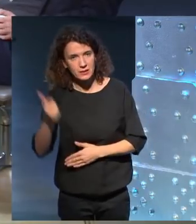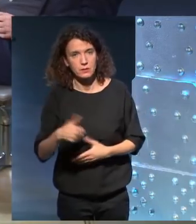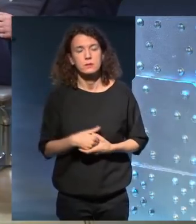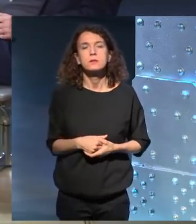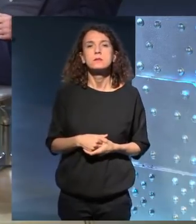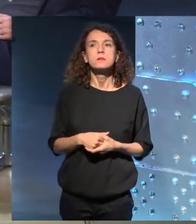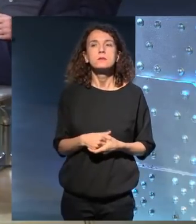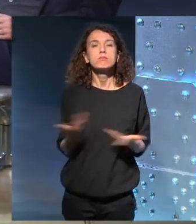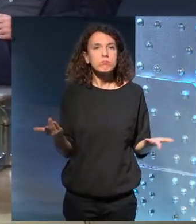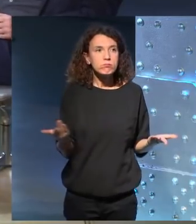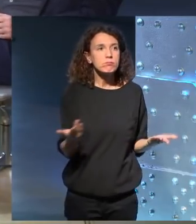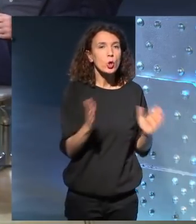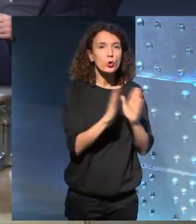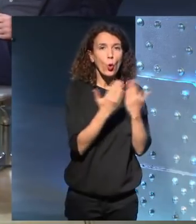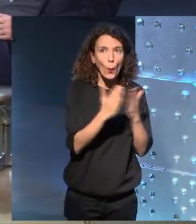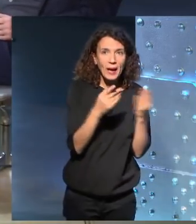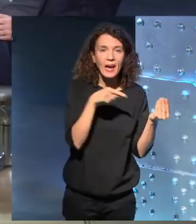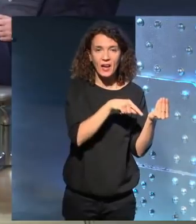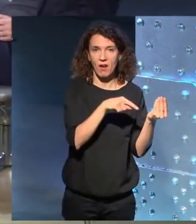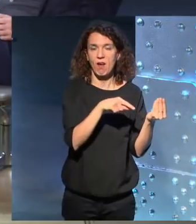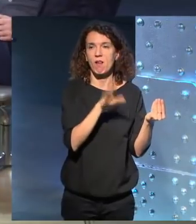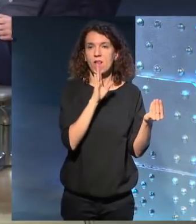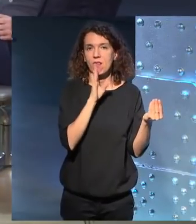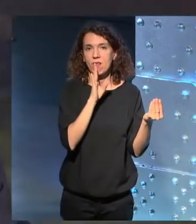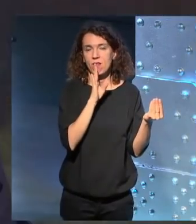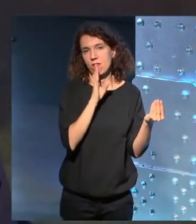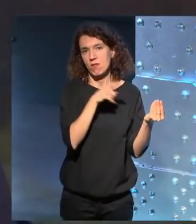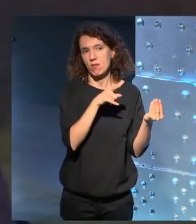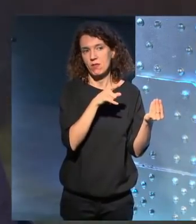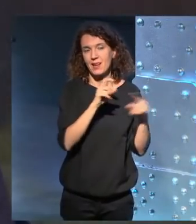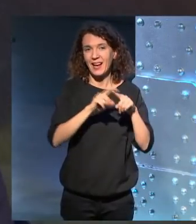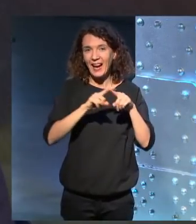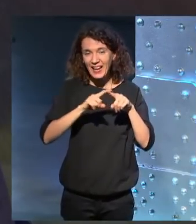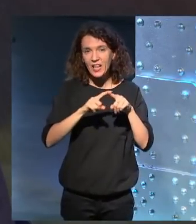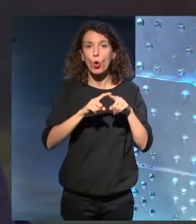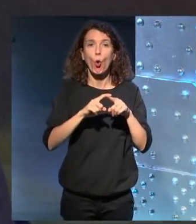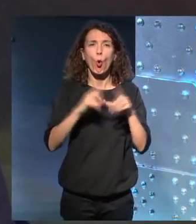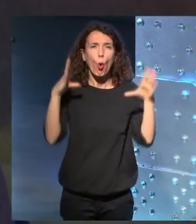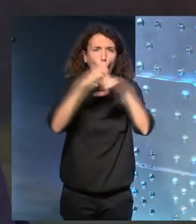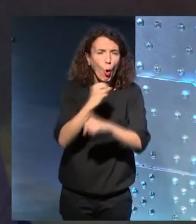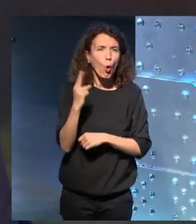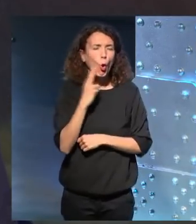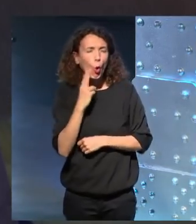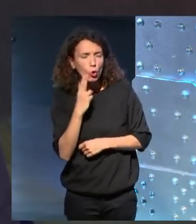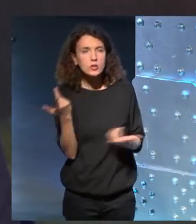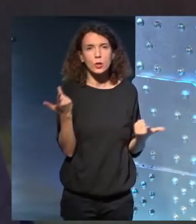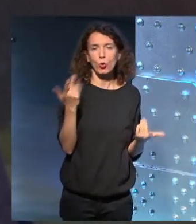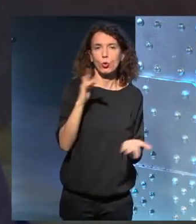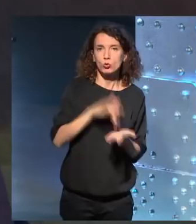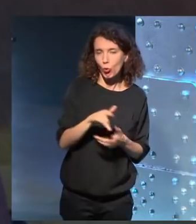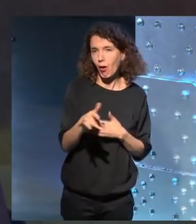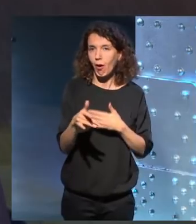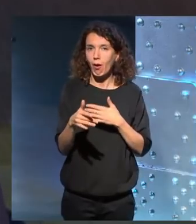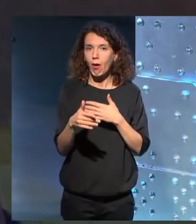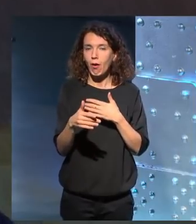Y no te da miedo lo que en la novela, referido, obviamente, al género gótico, que es la profesión de este